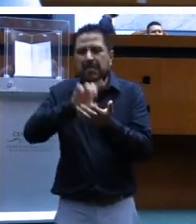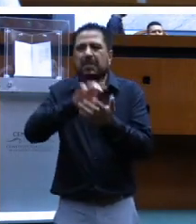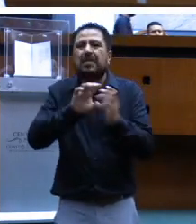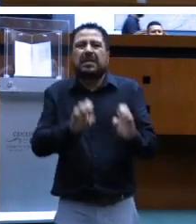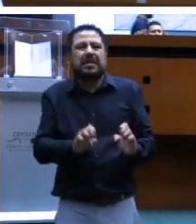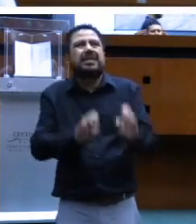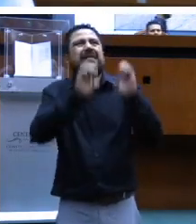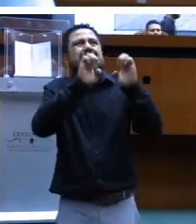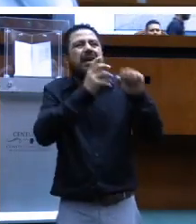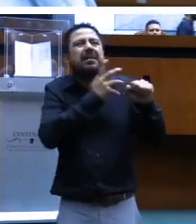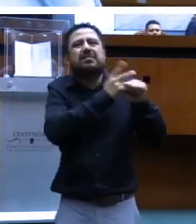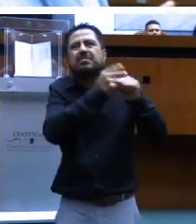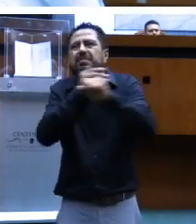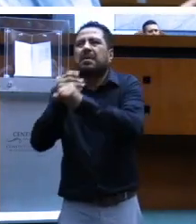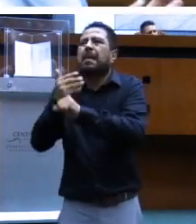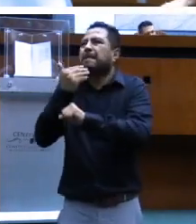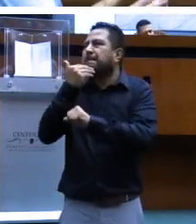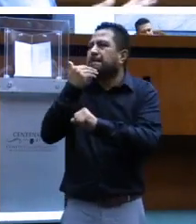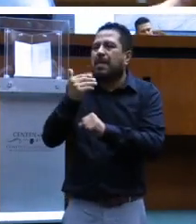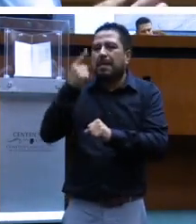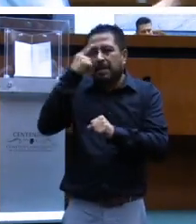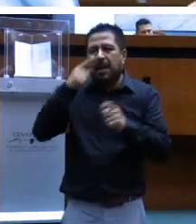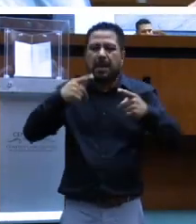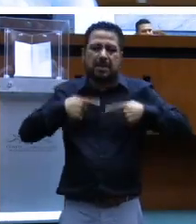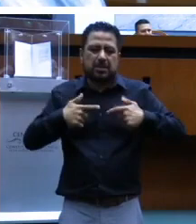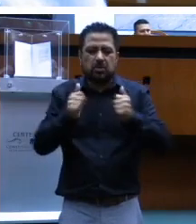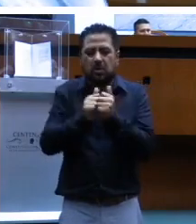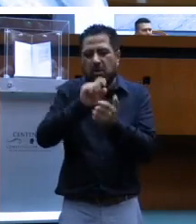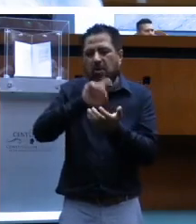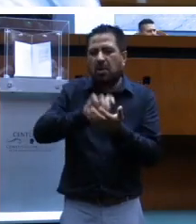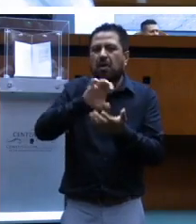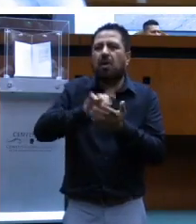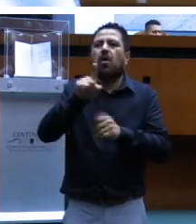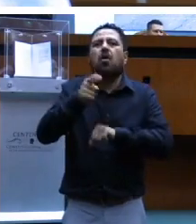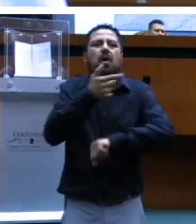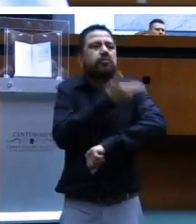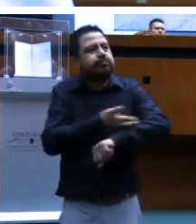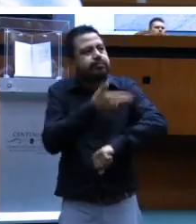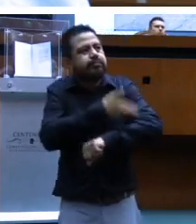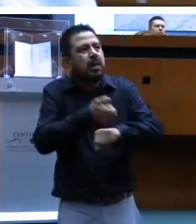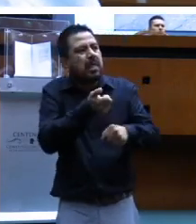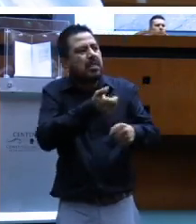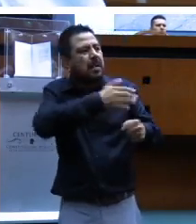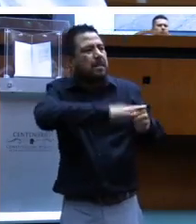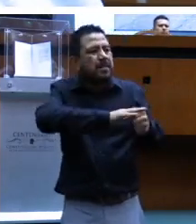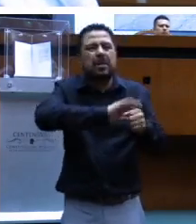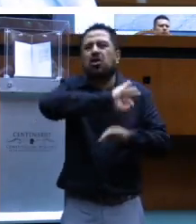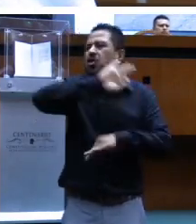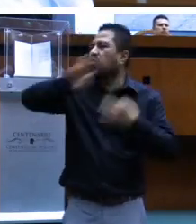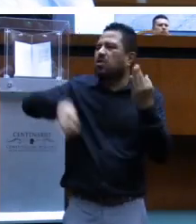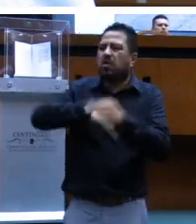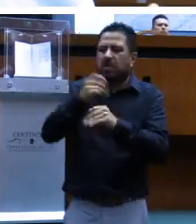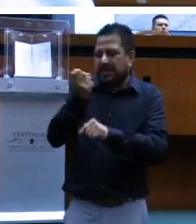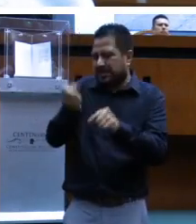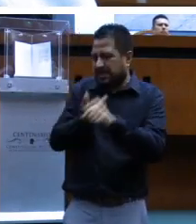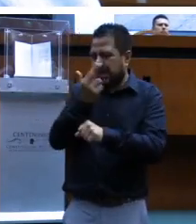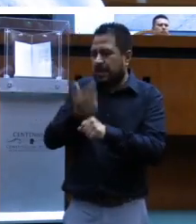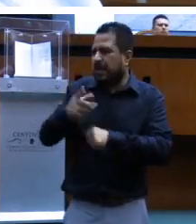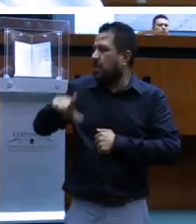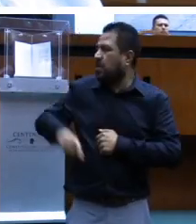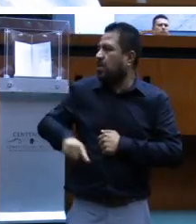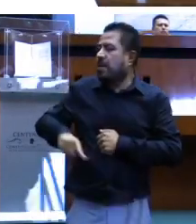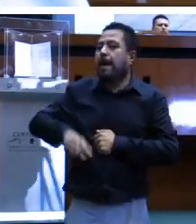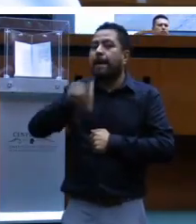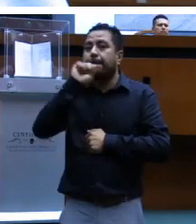facilidades a estudiantes con discapacidad. En trámites administrativos, en todas las dependencias y, sobre